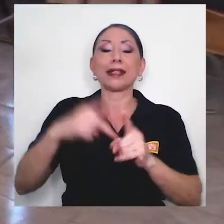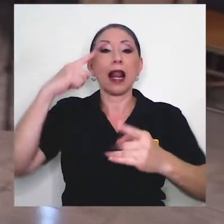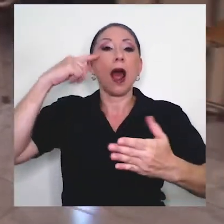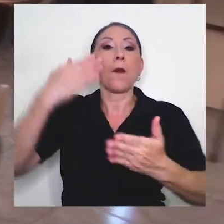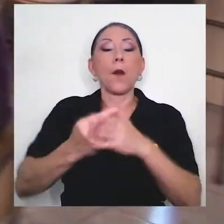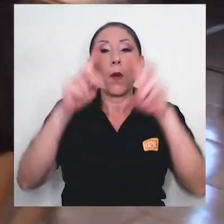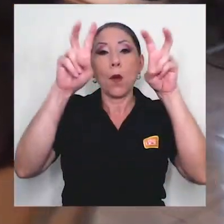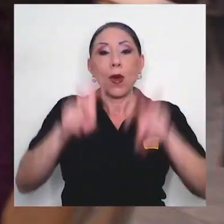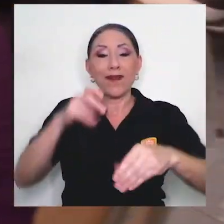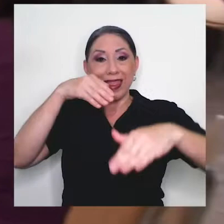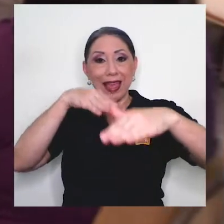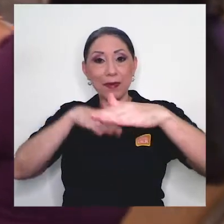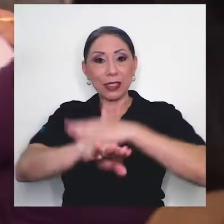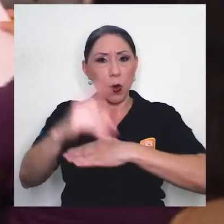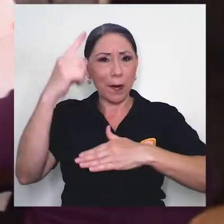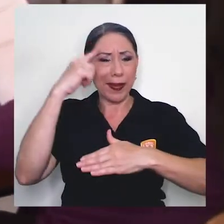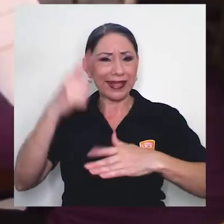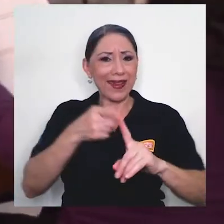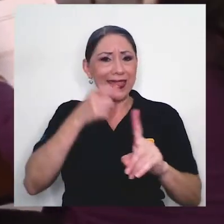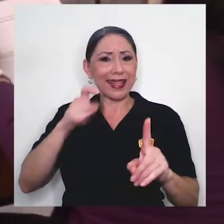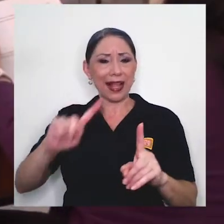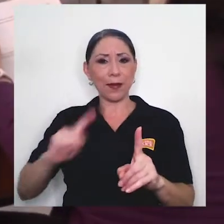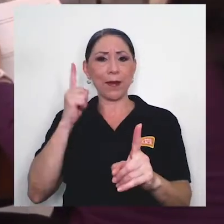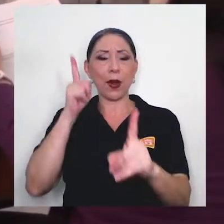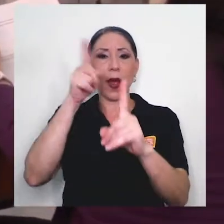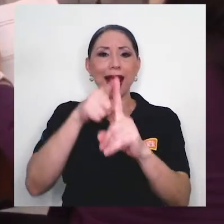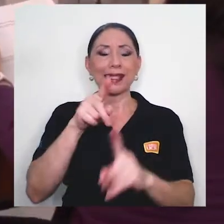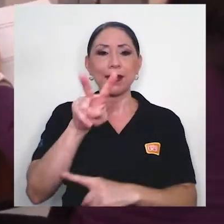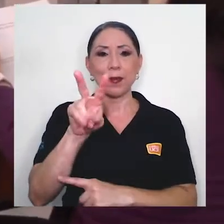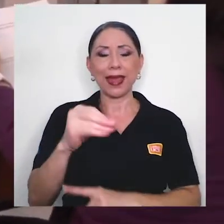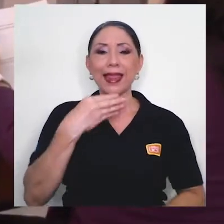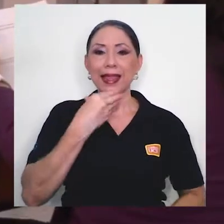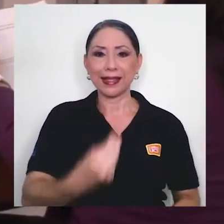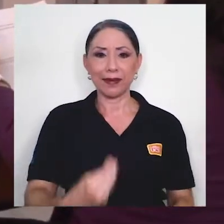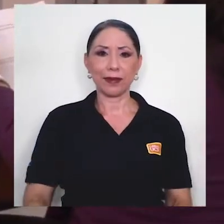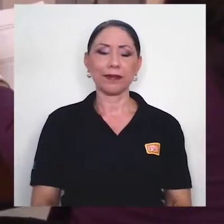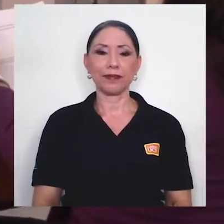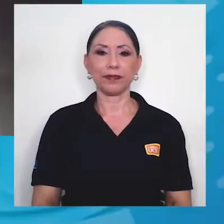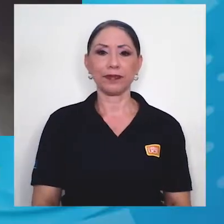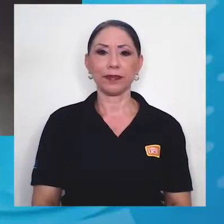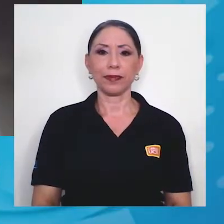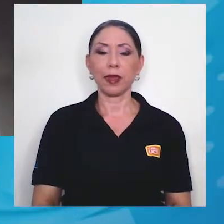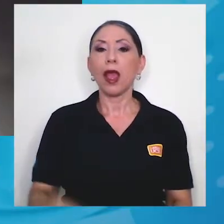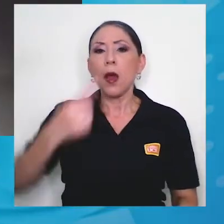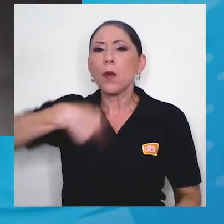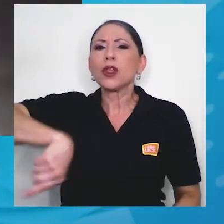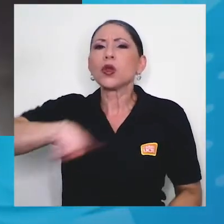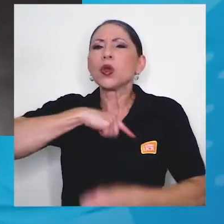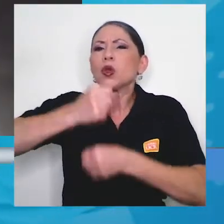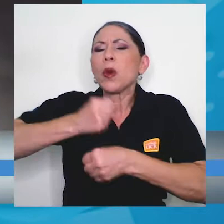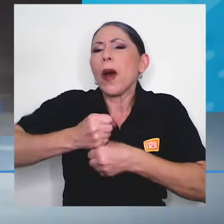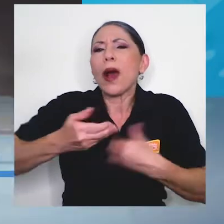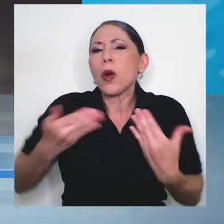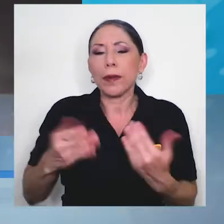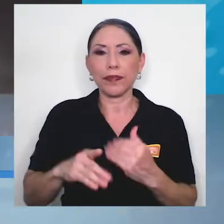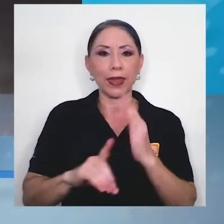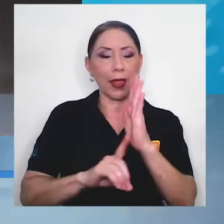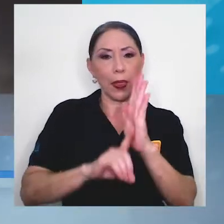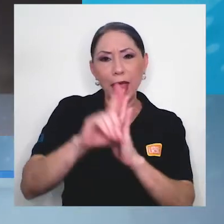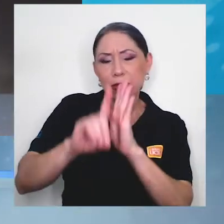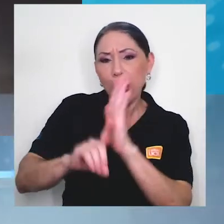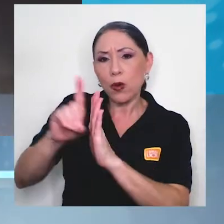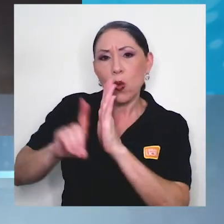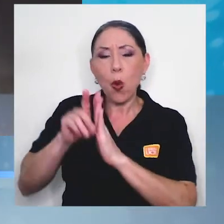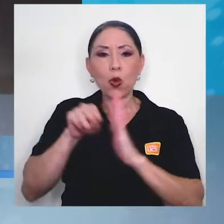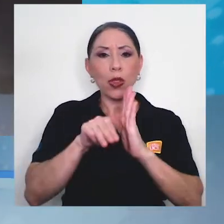en la prueba de admisión que está programada entre el 1 y el 20 de diciembre. La parte de nosotros ha sido el desarrollo